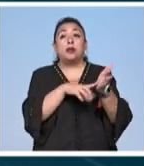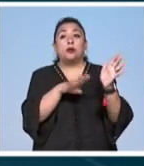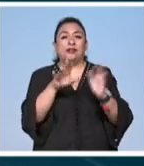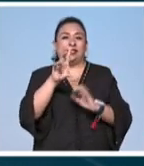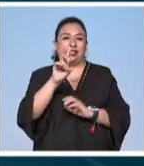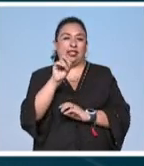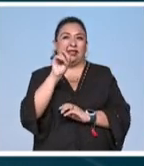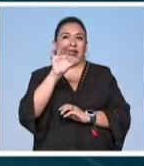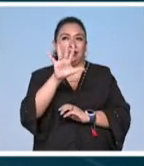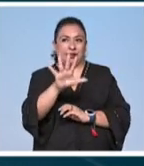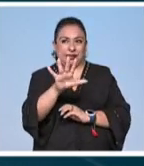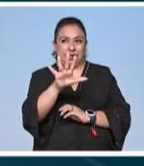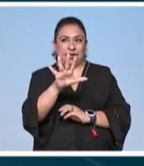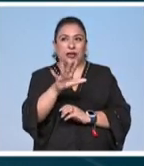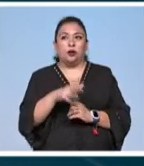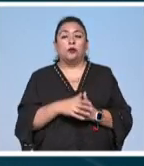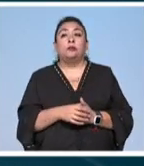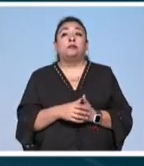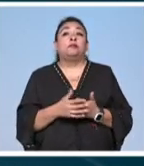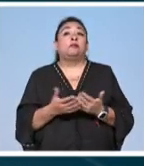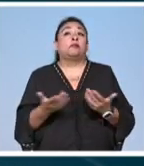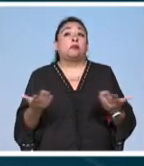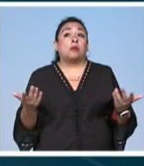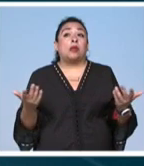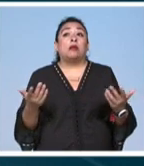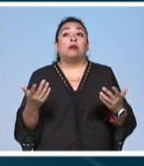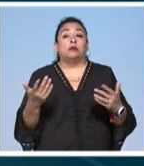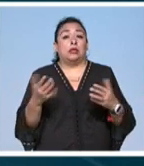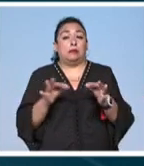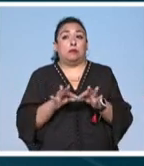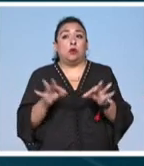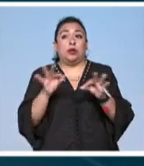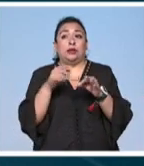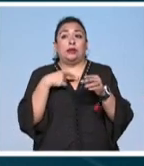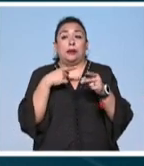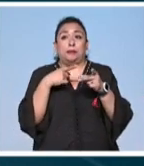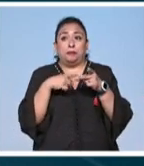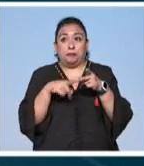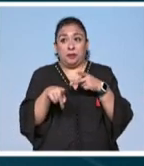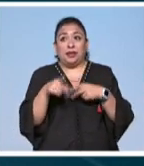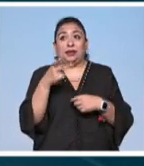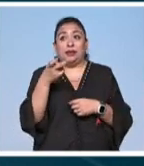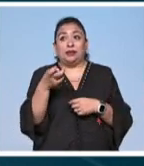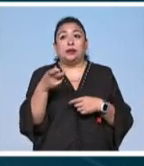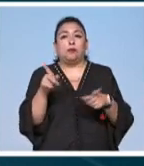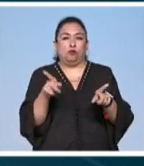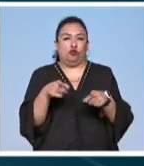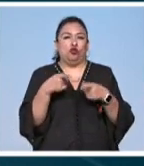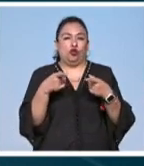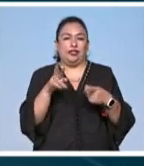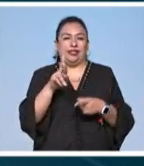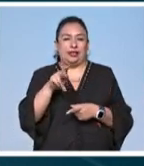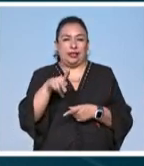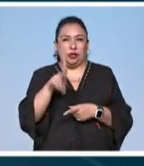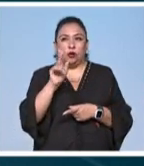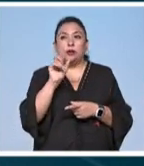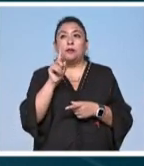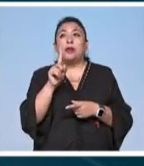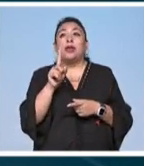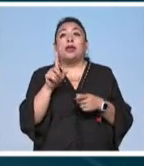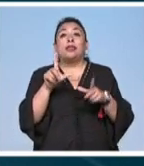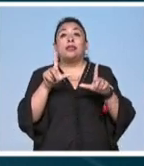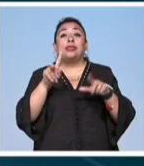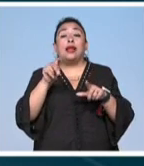1935 bueno pues una figura icónica de los inicios de este ritmo de los inicios también de las